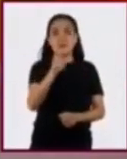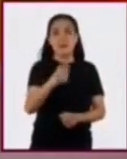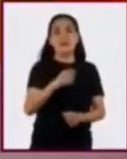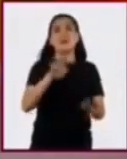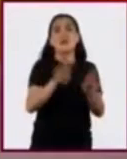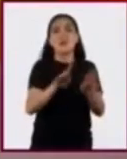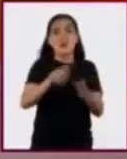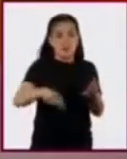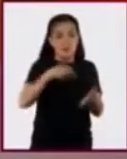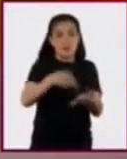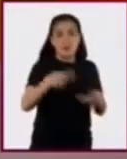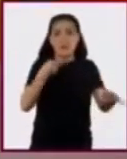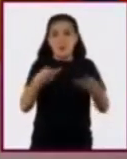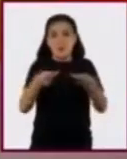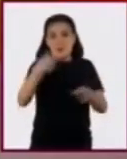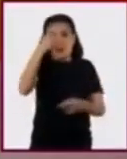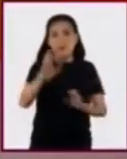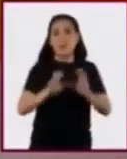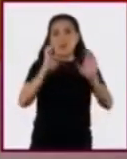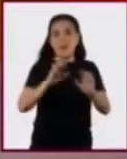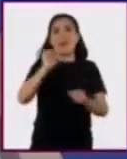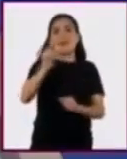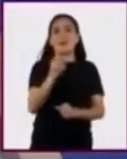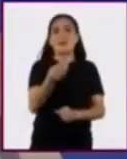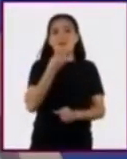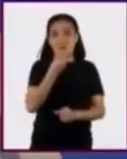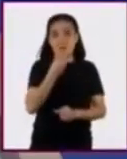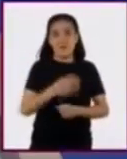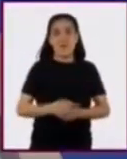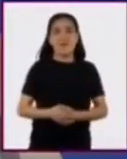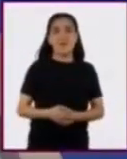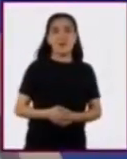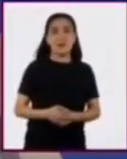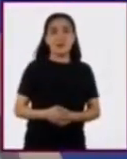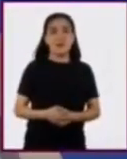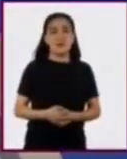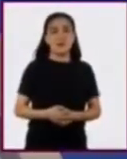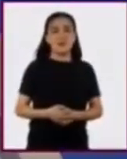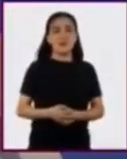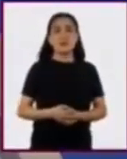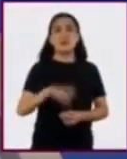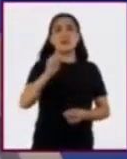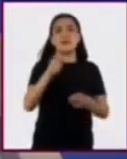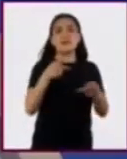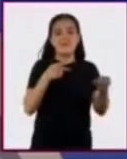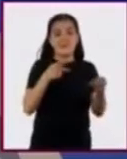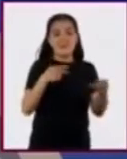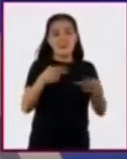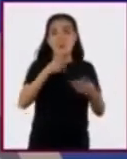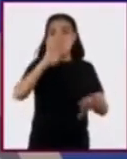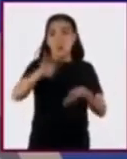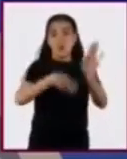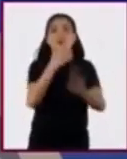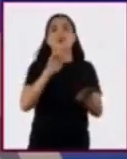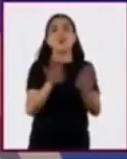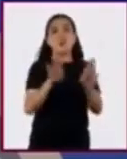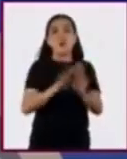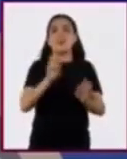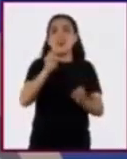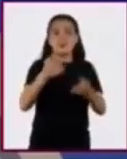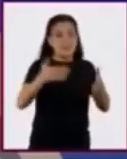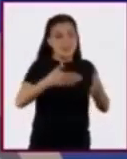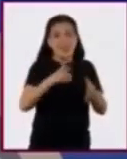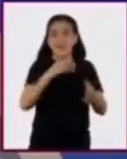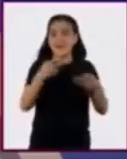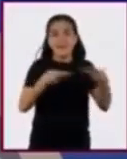campo preparación y conservación de alimentos. La población mundial consume alimentos todos los días